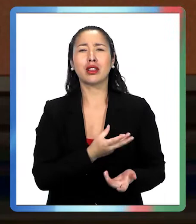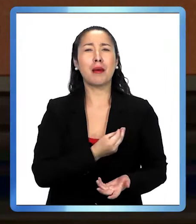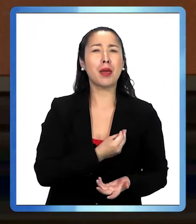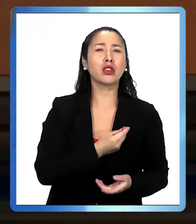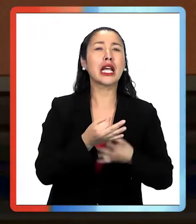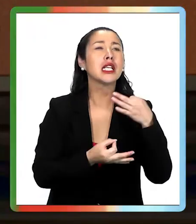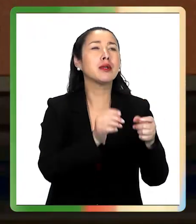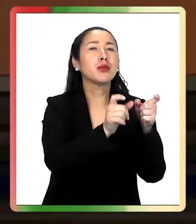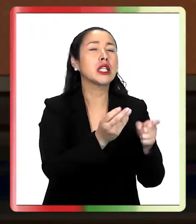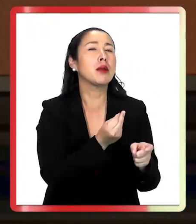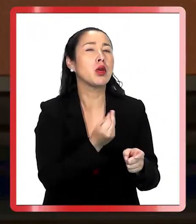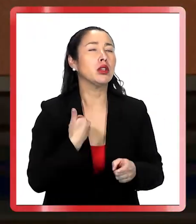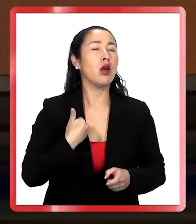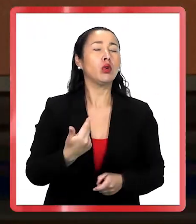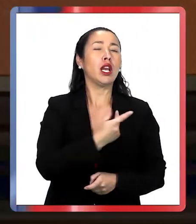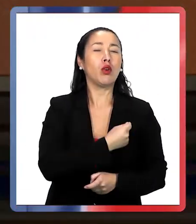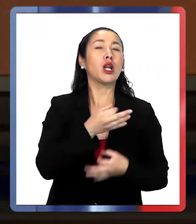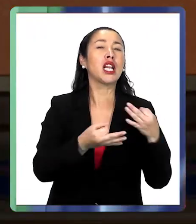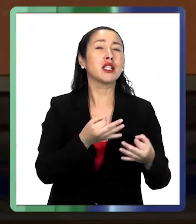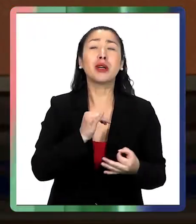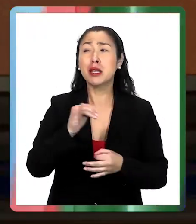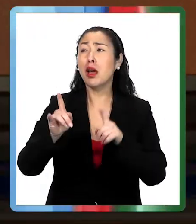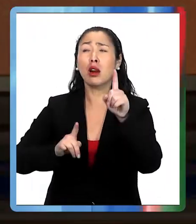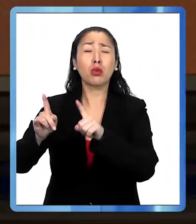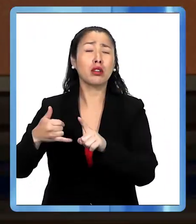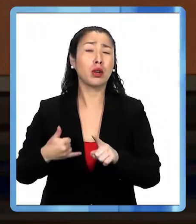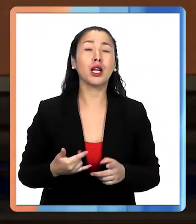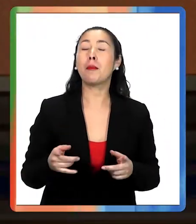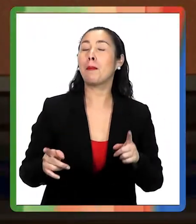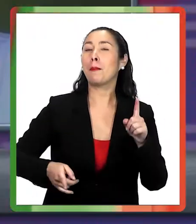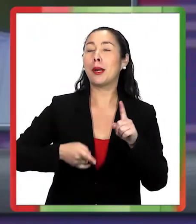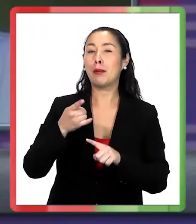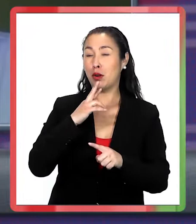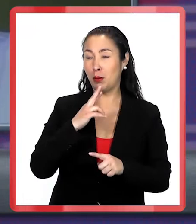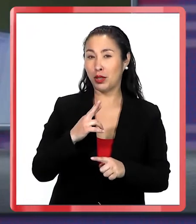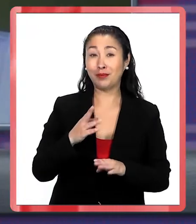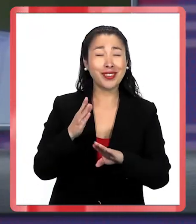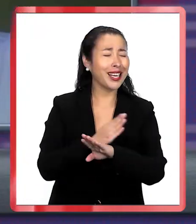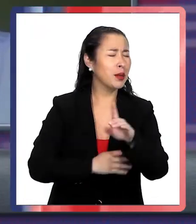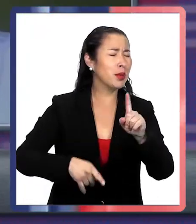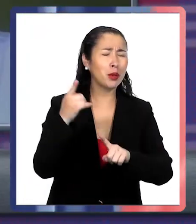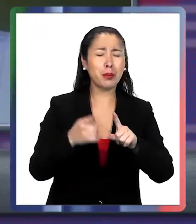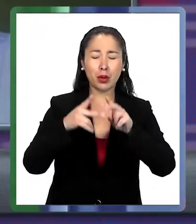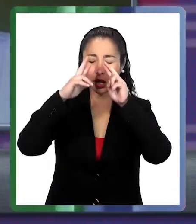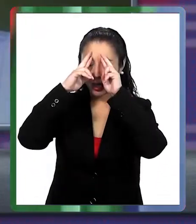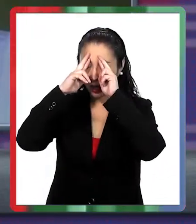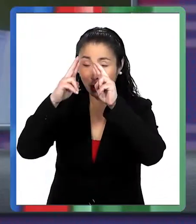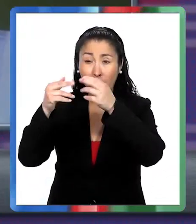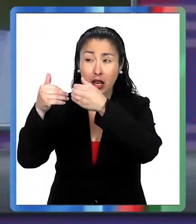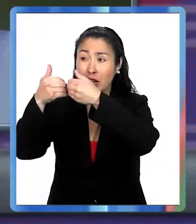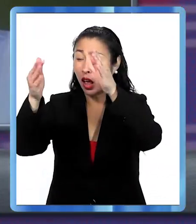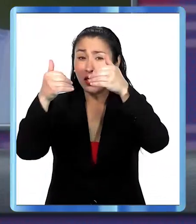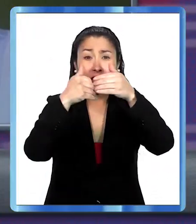miedo. Entonces, ¿qué le podemos decir? Porque siempre lo que hay que decir, Raúl, es que antes que nada hay que